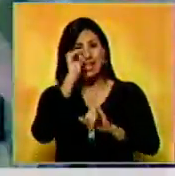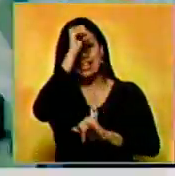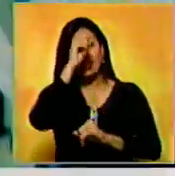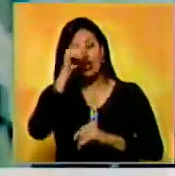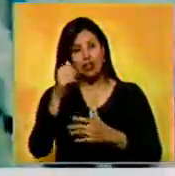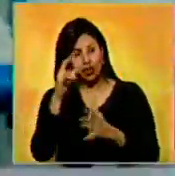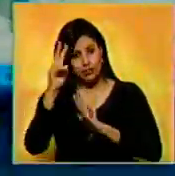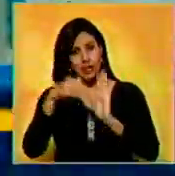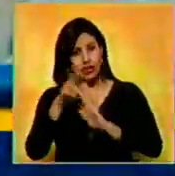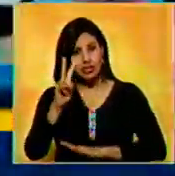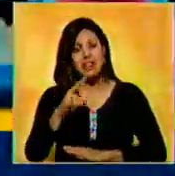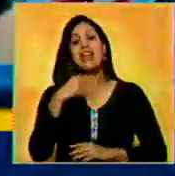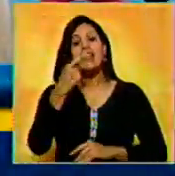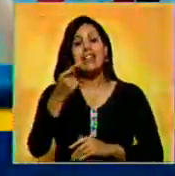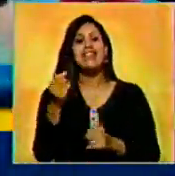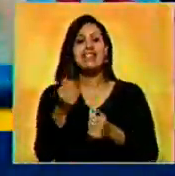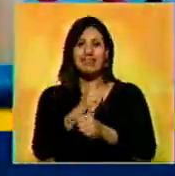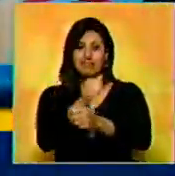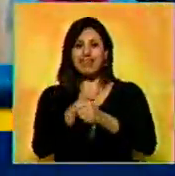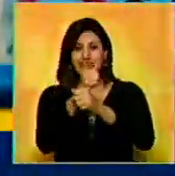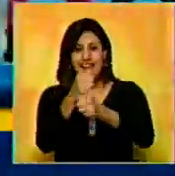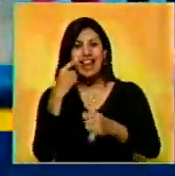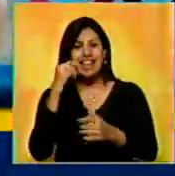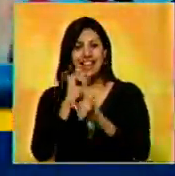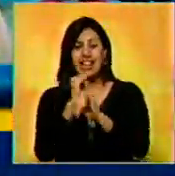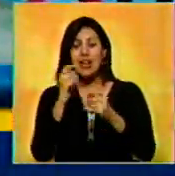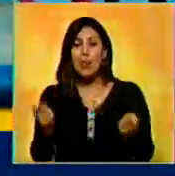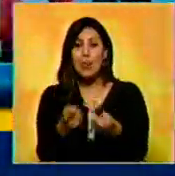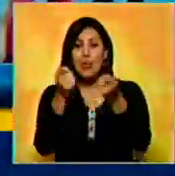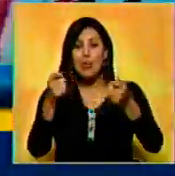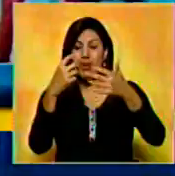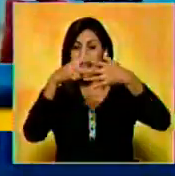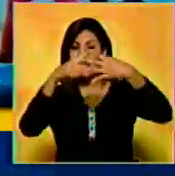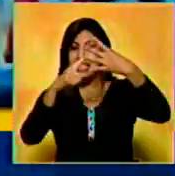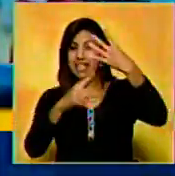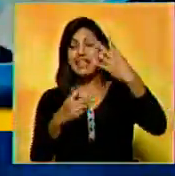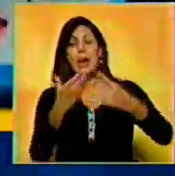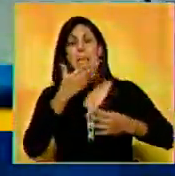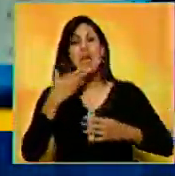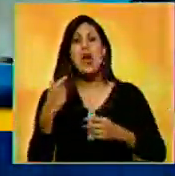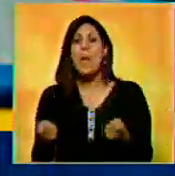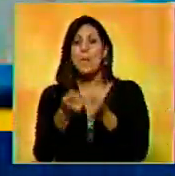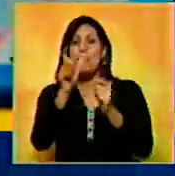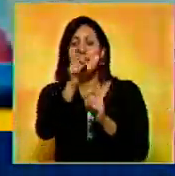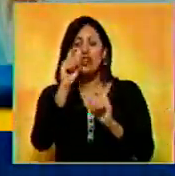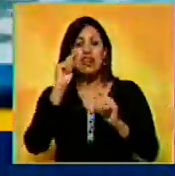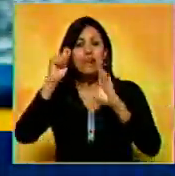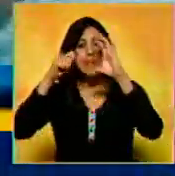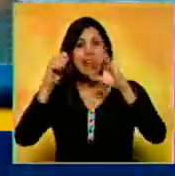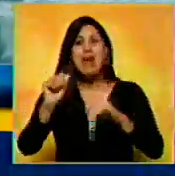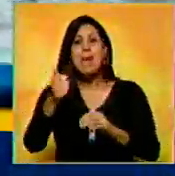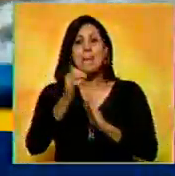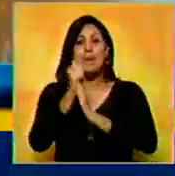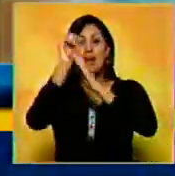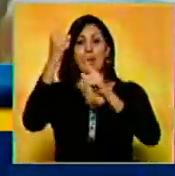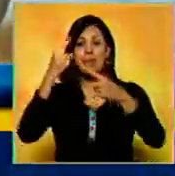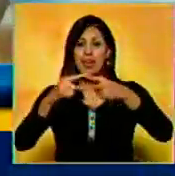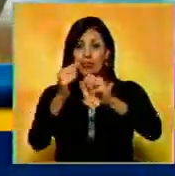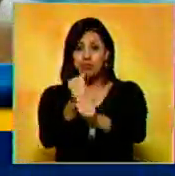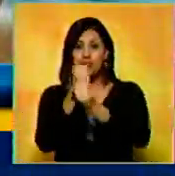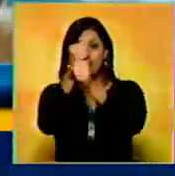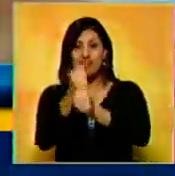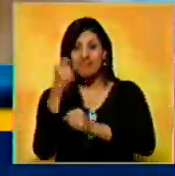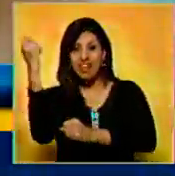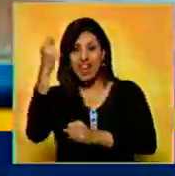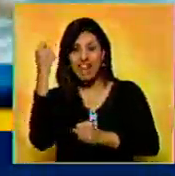2012. Una conocida plataforma de internet publicó la lista de los clips más populares del año, liderada por el famoso Ganon Style,